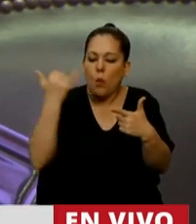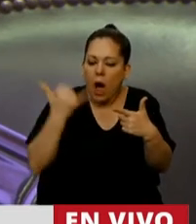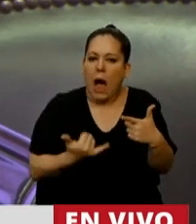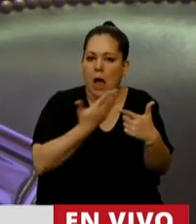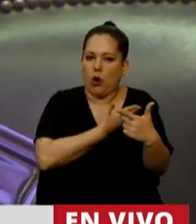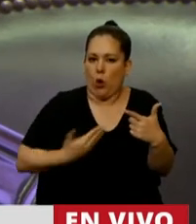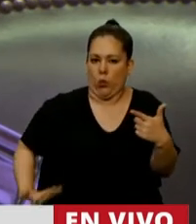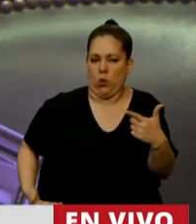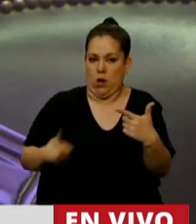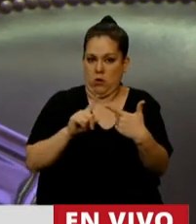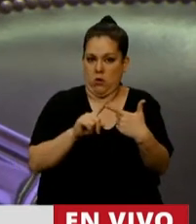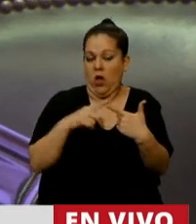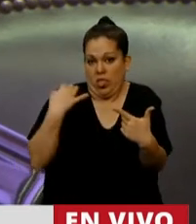Gobierno.